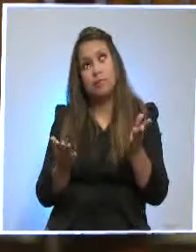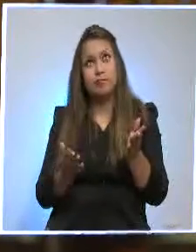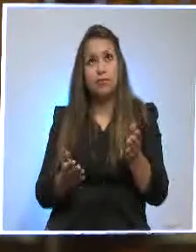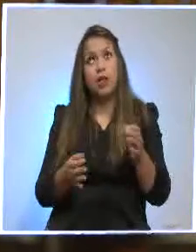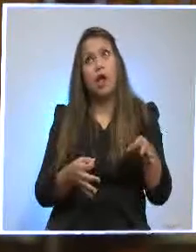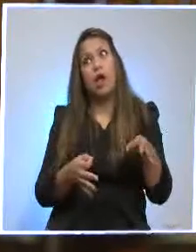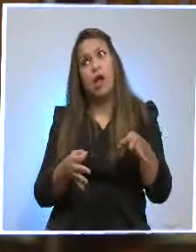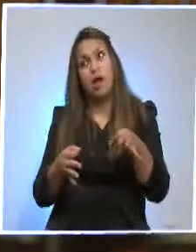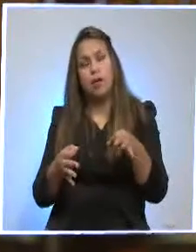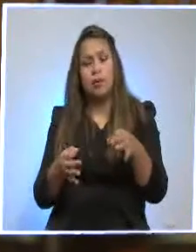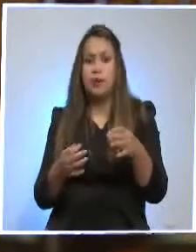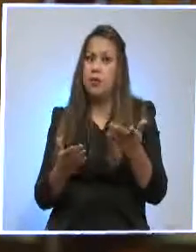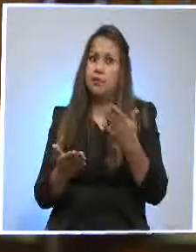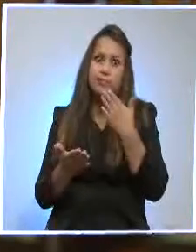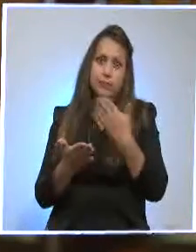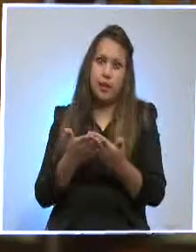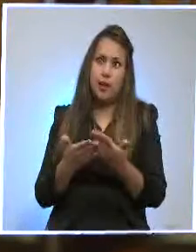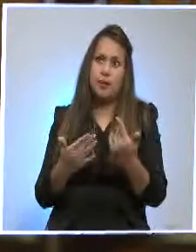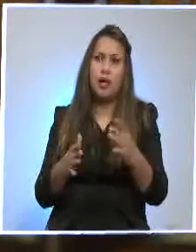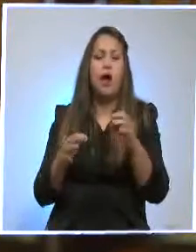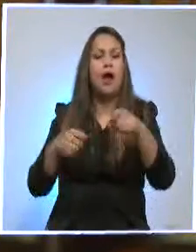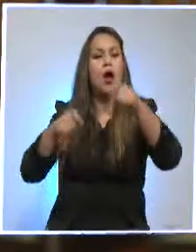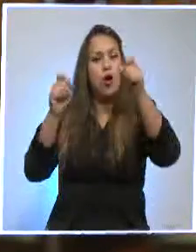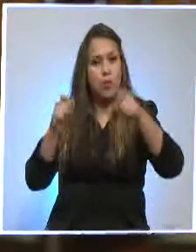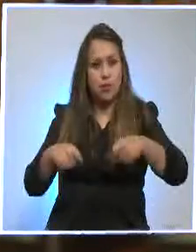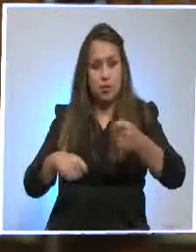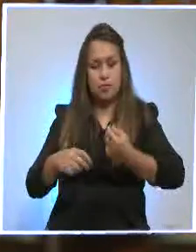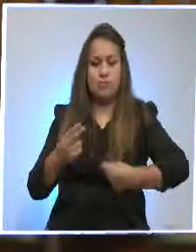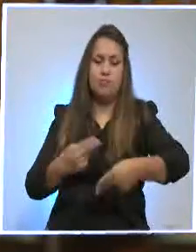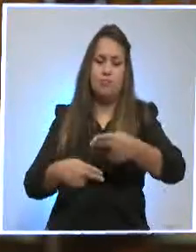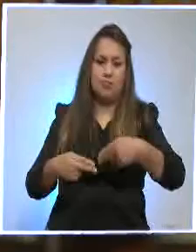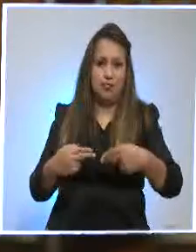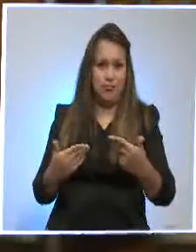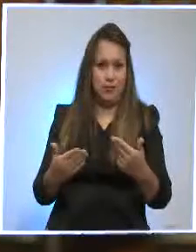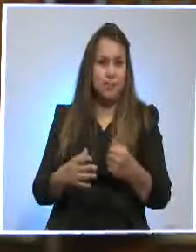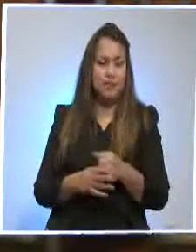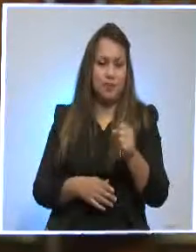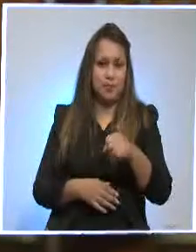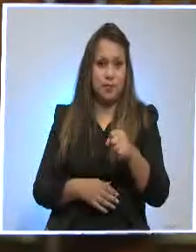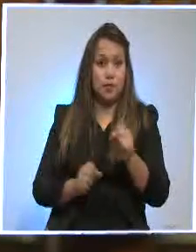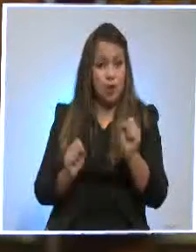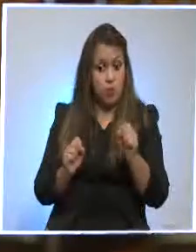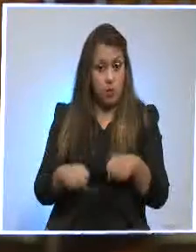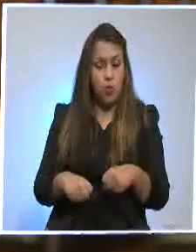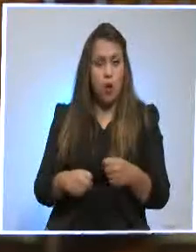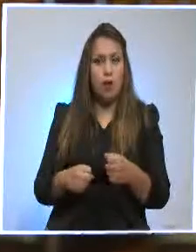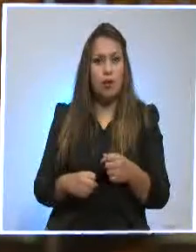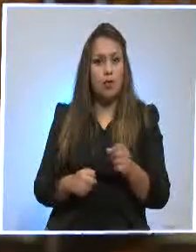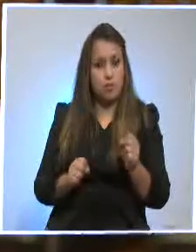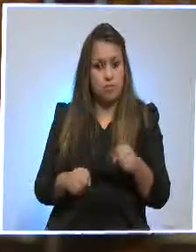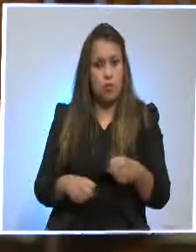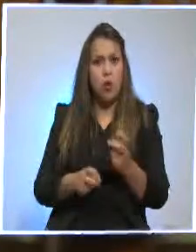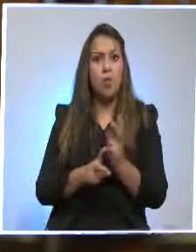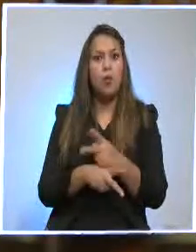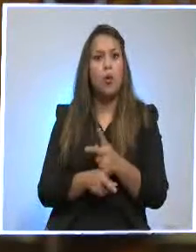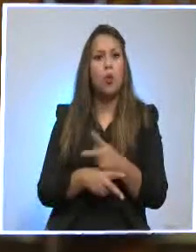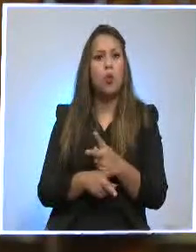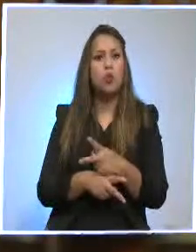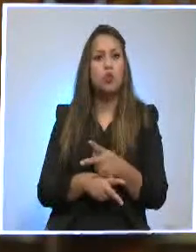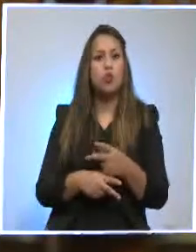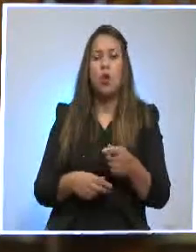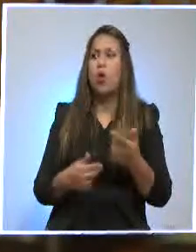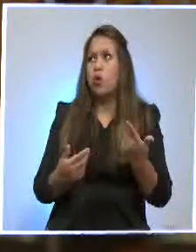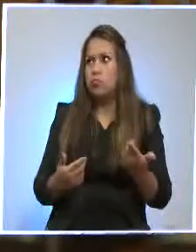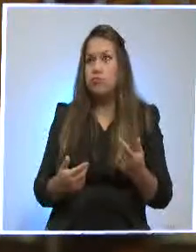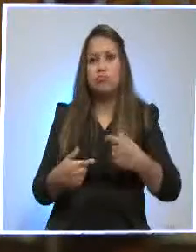maneras, es importante que se firmen acuerdos comerciales porque eso le permite dar salida a nuestra producción exportable,